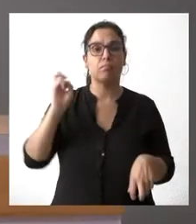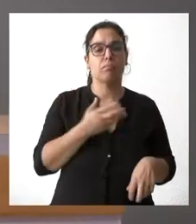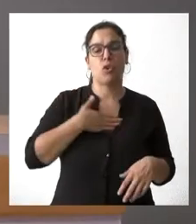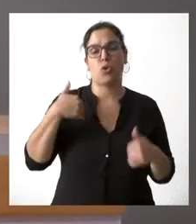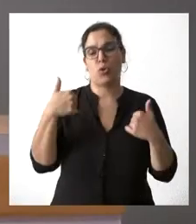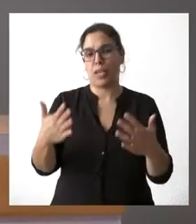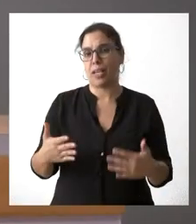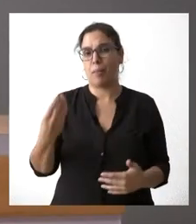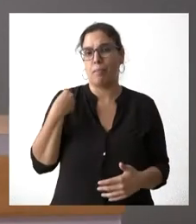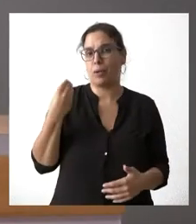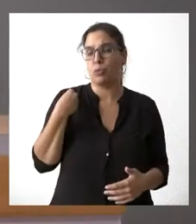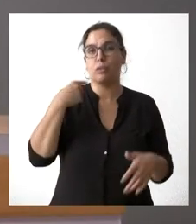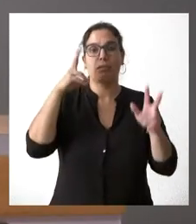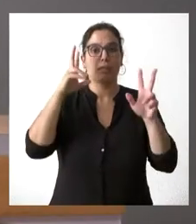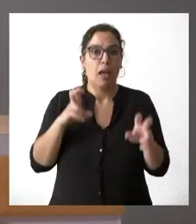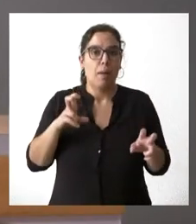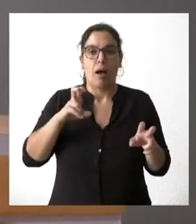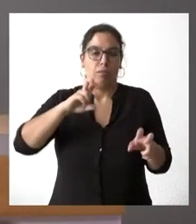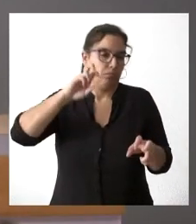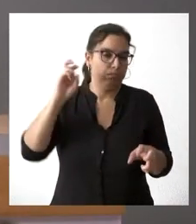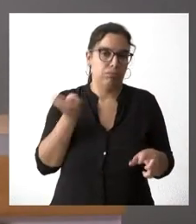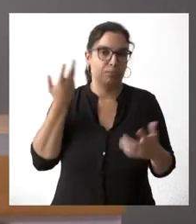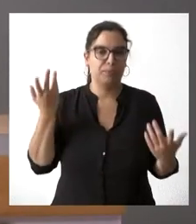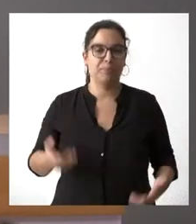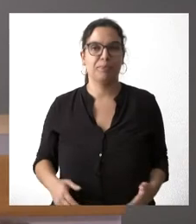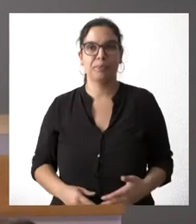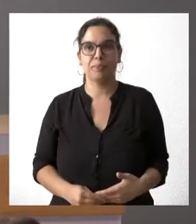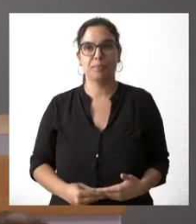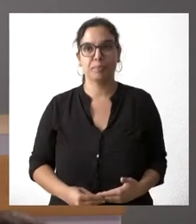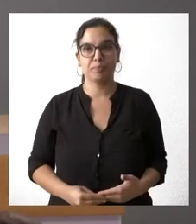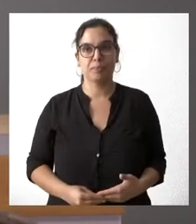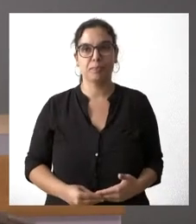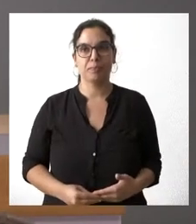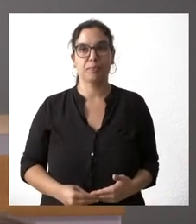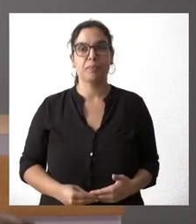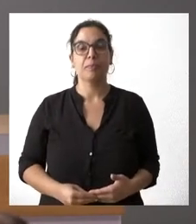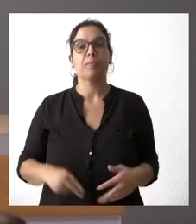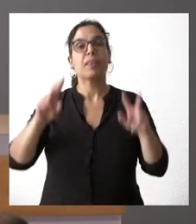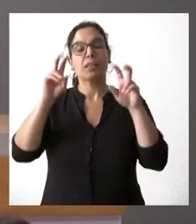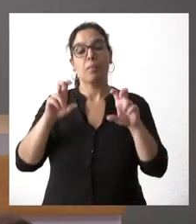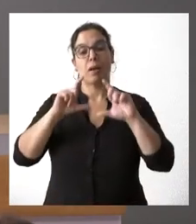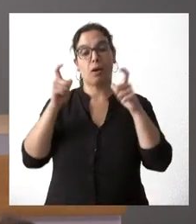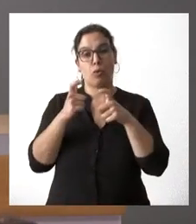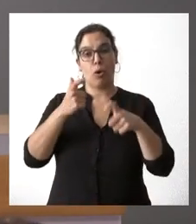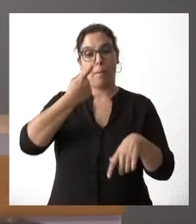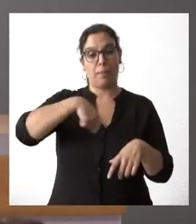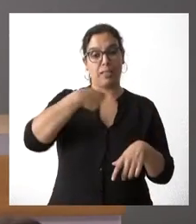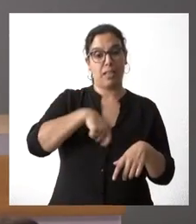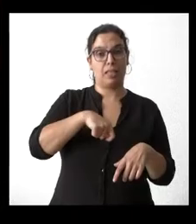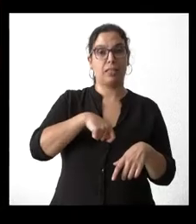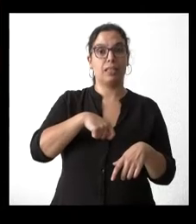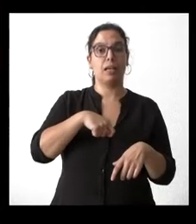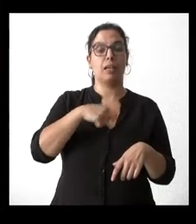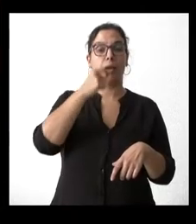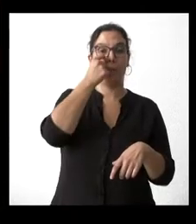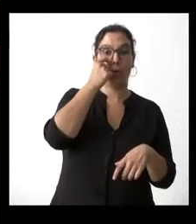formular sobre esta cuestión o sobre cualquier otra. Sí, sobre la reunión de los presidentes,